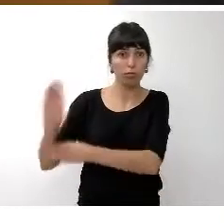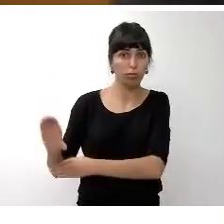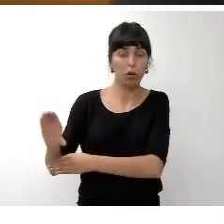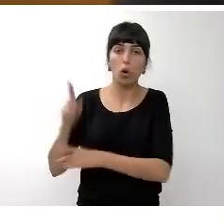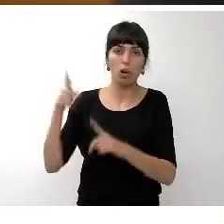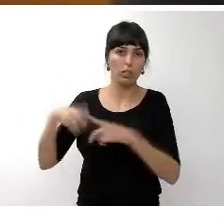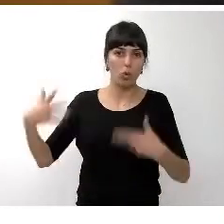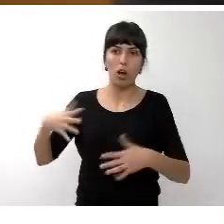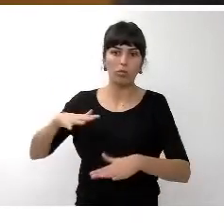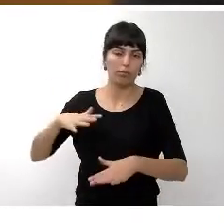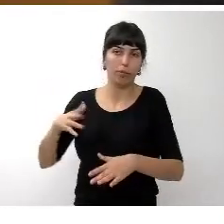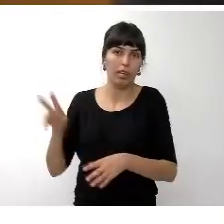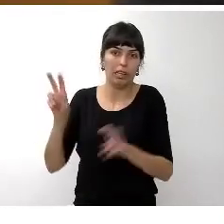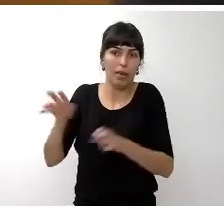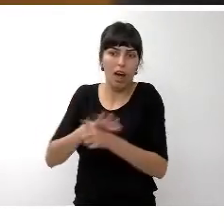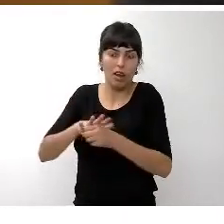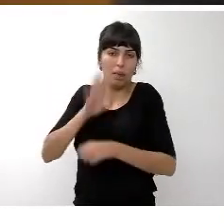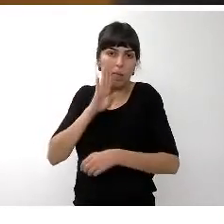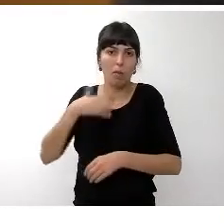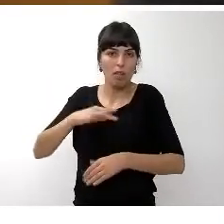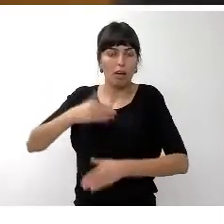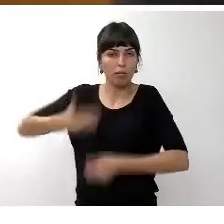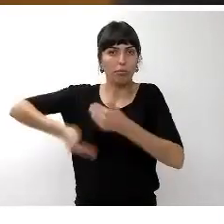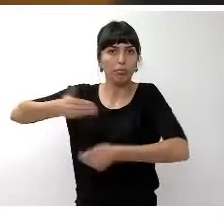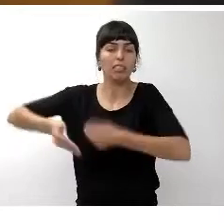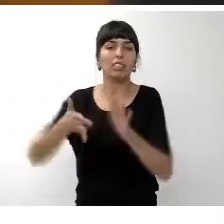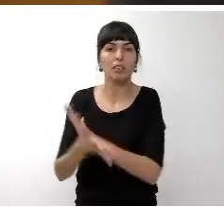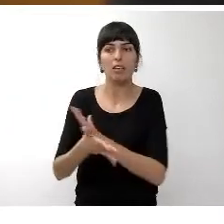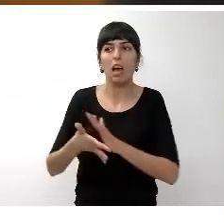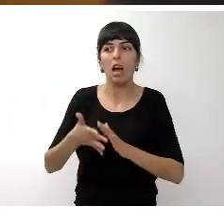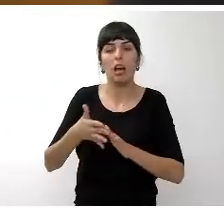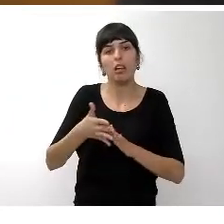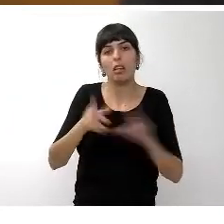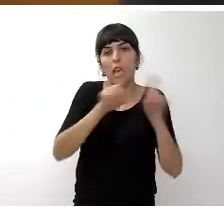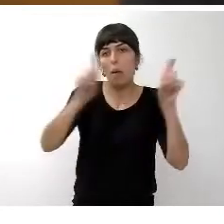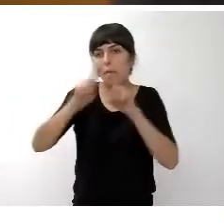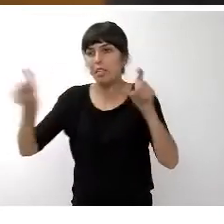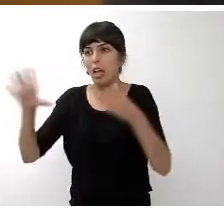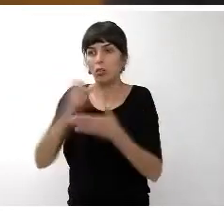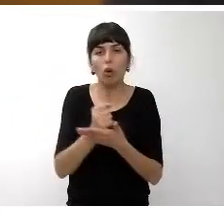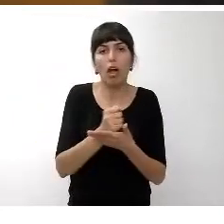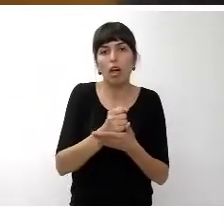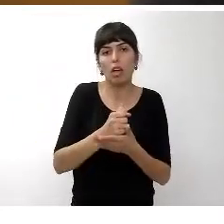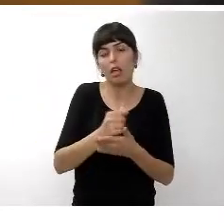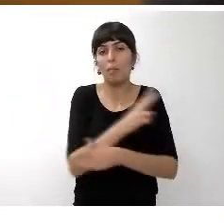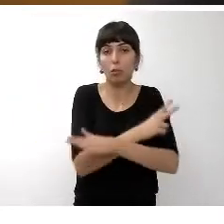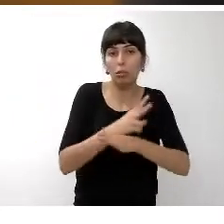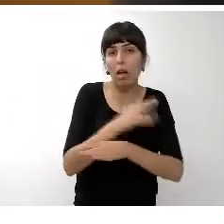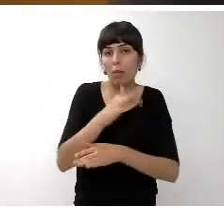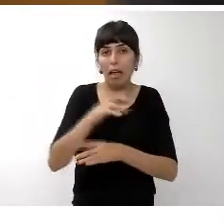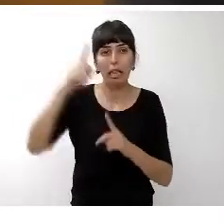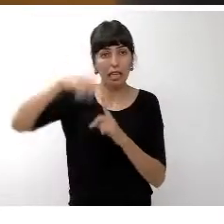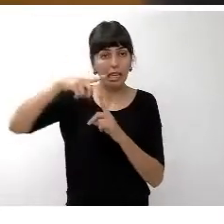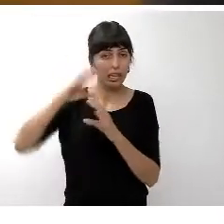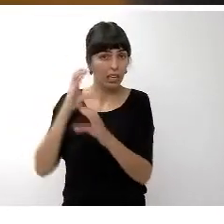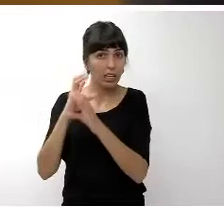día en orden el pago a todos los operadores tanto metropolitanos como TICSA como en este área